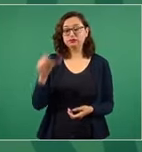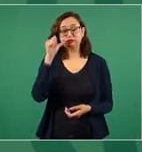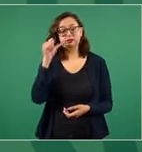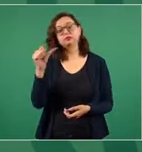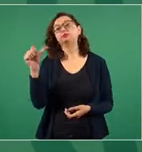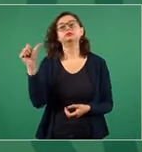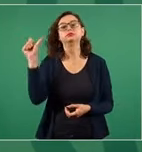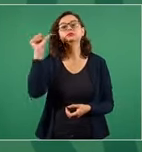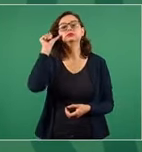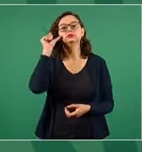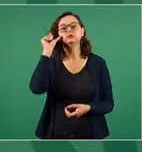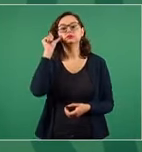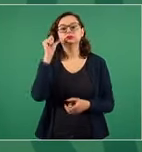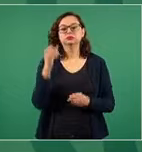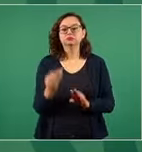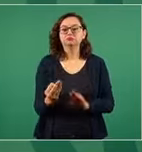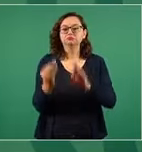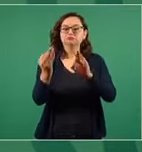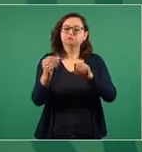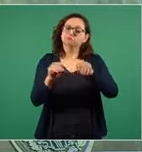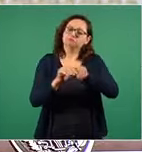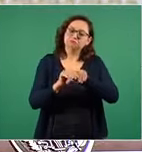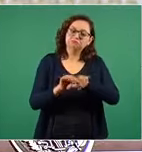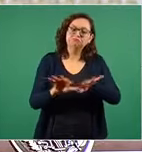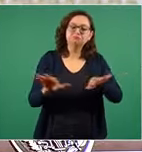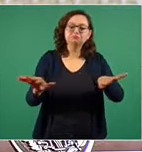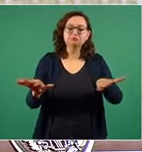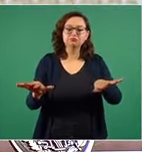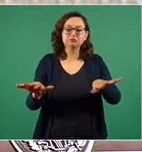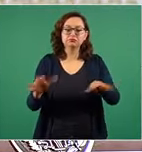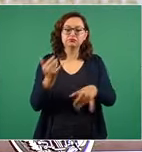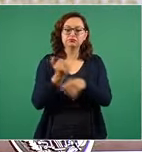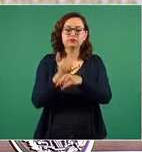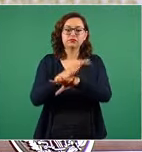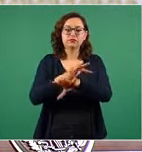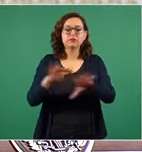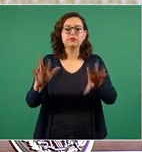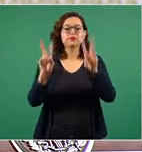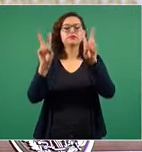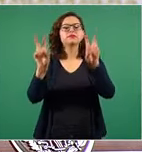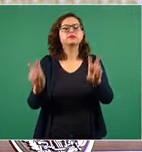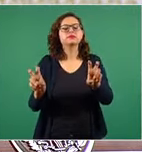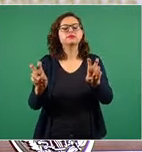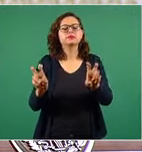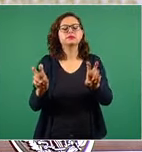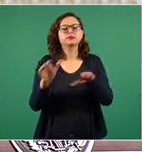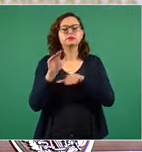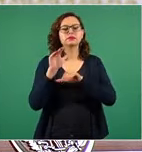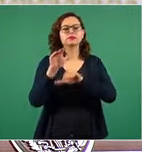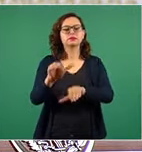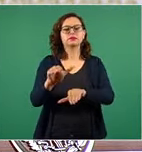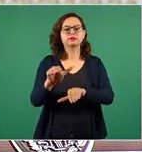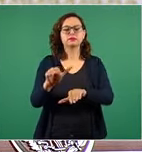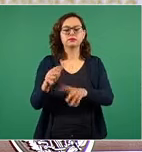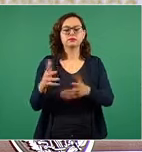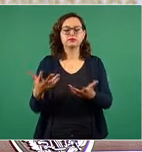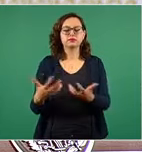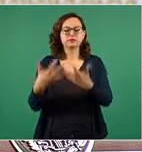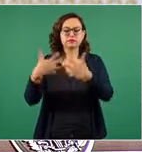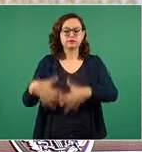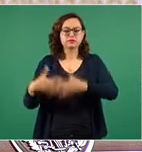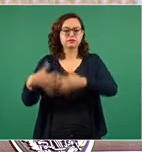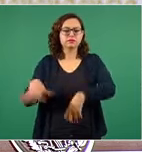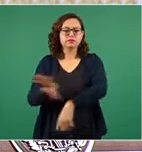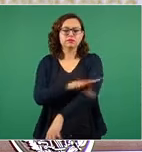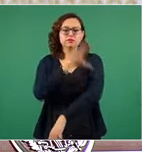a conocer en lo general lo que se está haciendo en la industria eléctrica